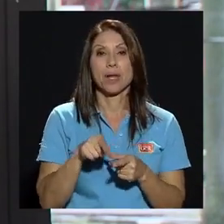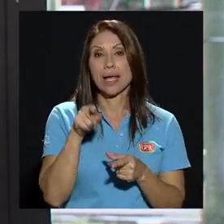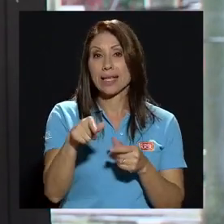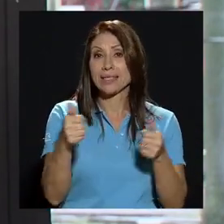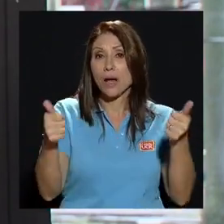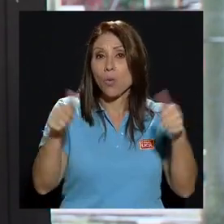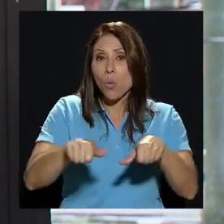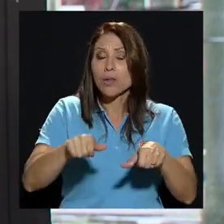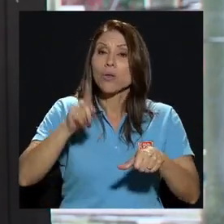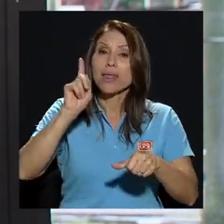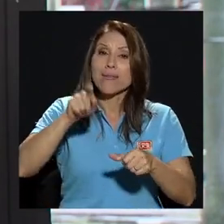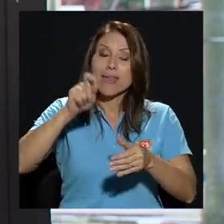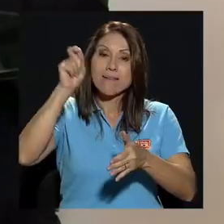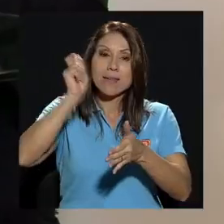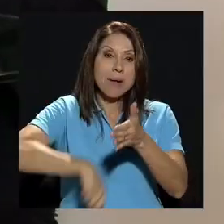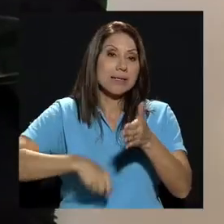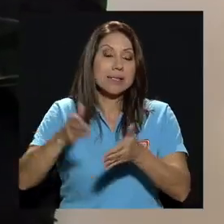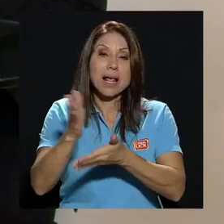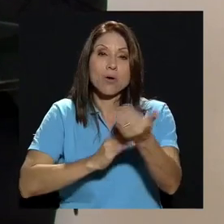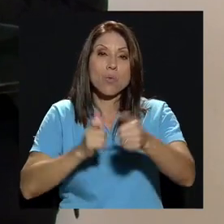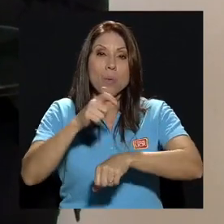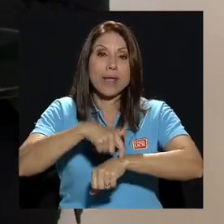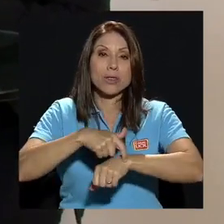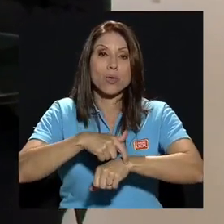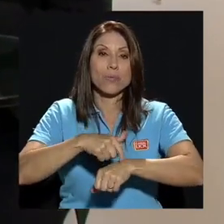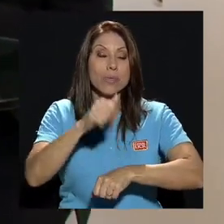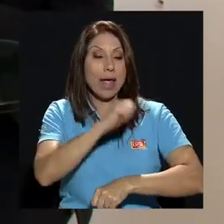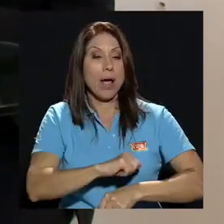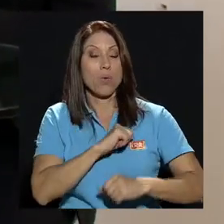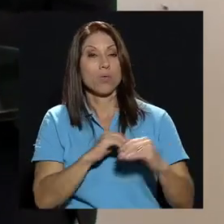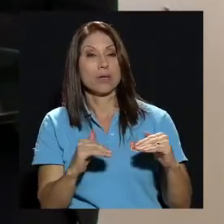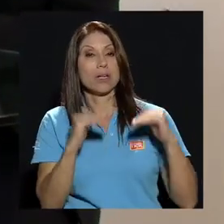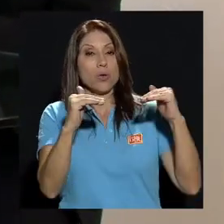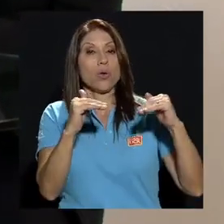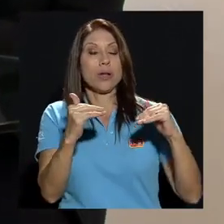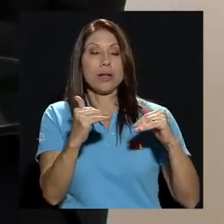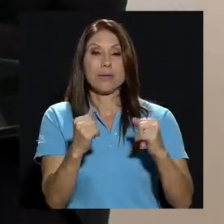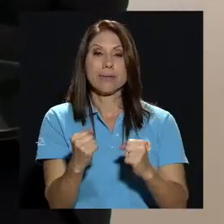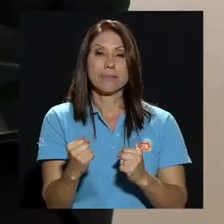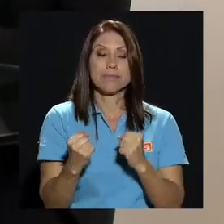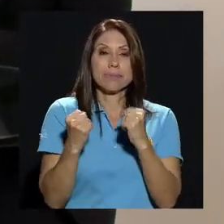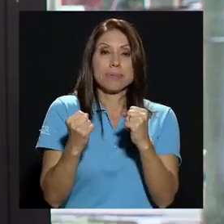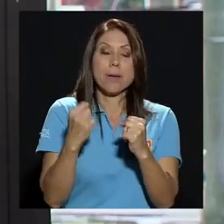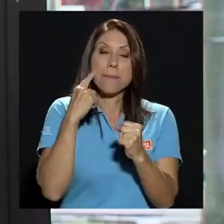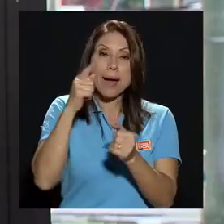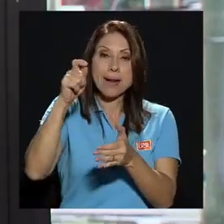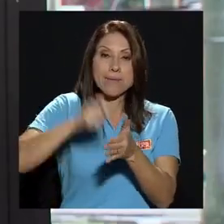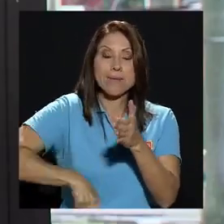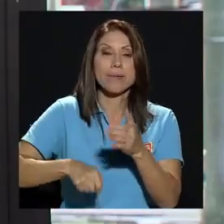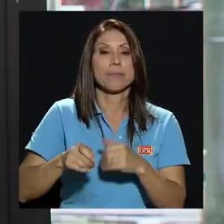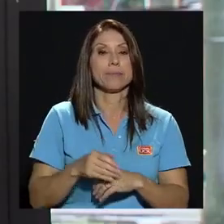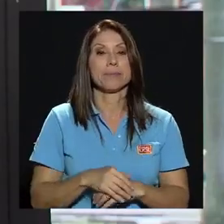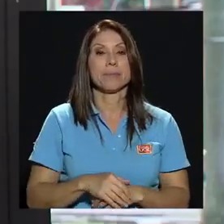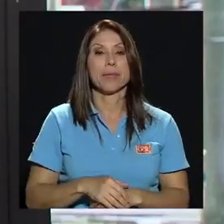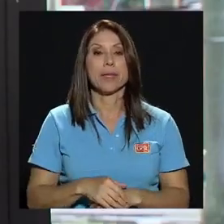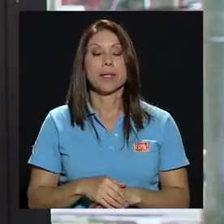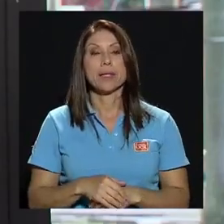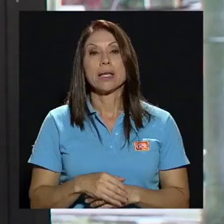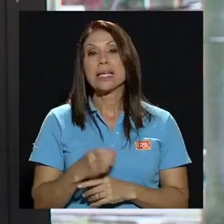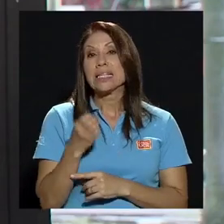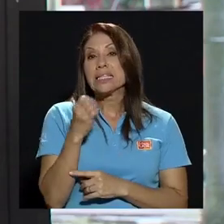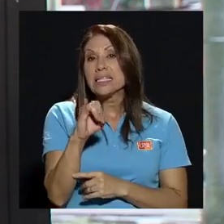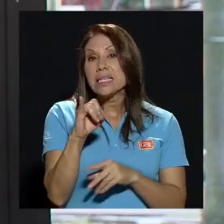tenía que firmarse en algún momento y el rector es el quien tiene la potestad para realizar esta firma si las personas